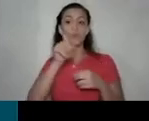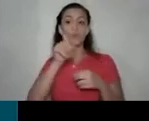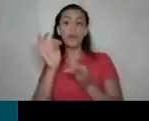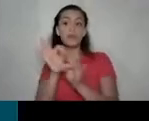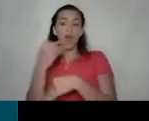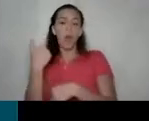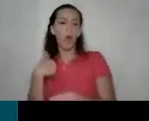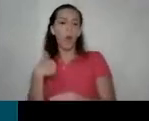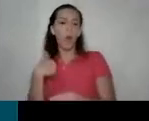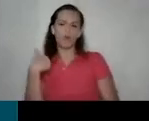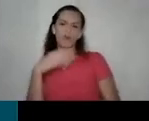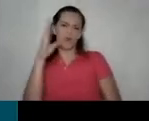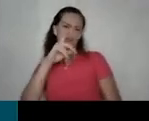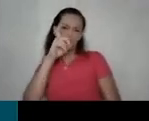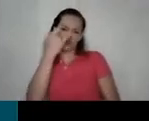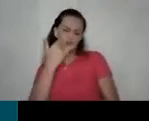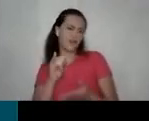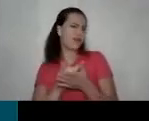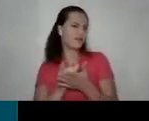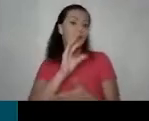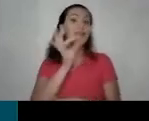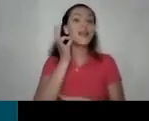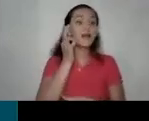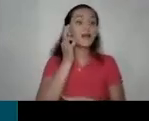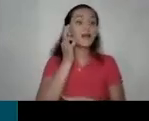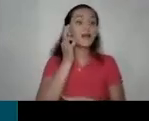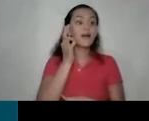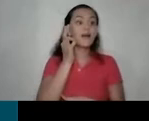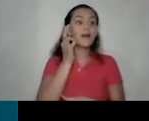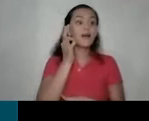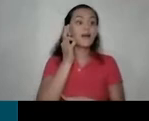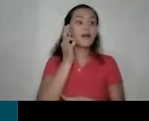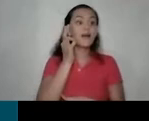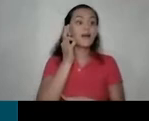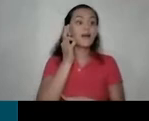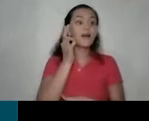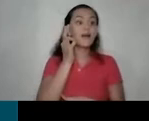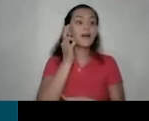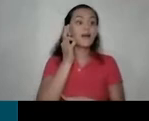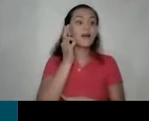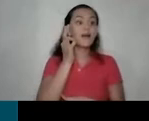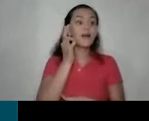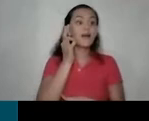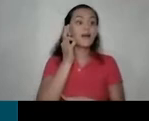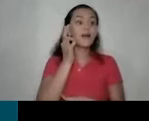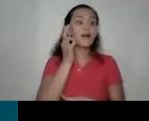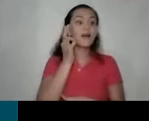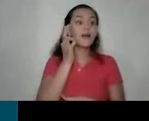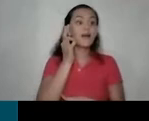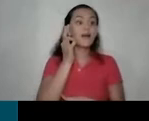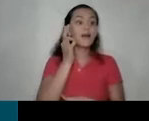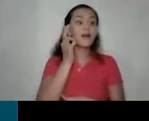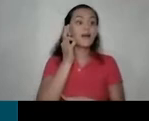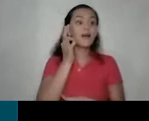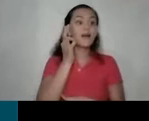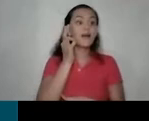cambiado de ropa incluso porque van a pasar por un lugar y no quieren salir con esa náhuatl o con ese escote entonces cuando los hombres hacemos